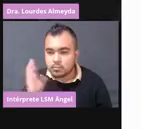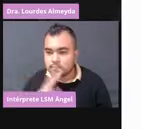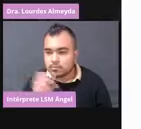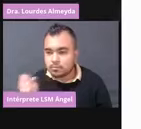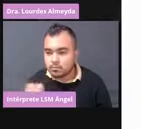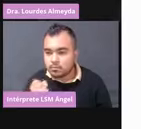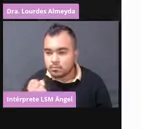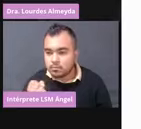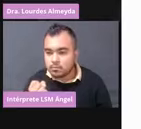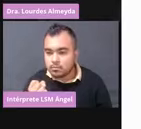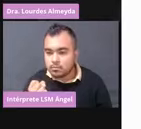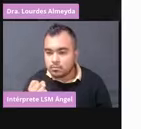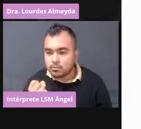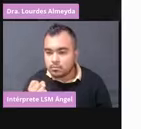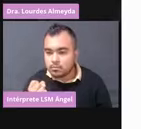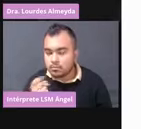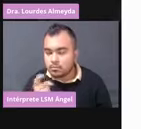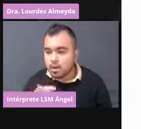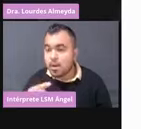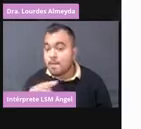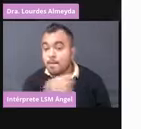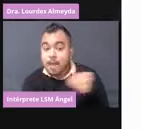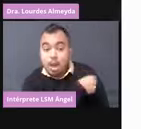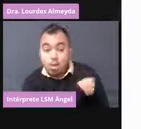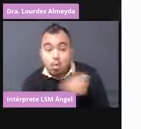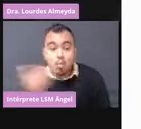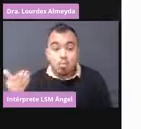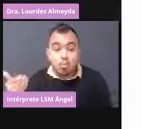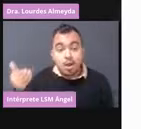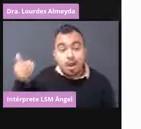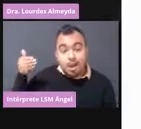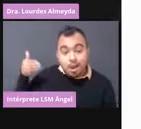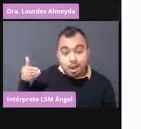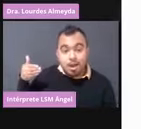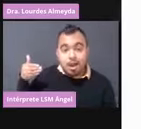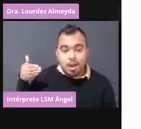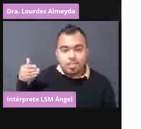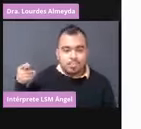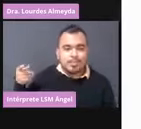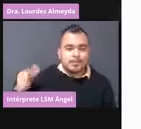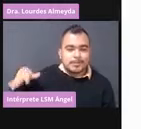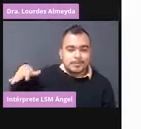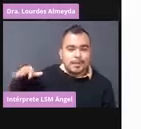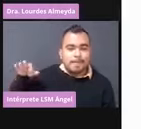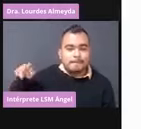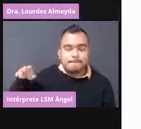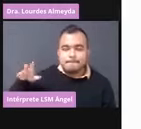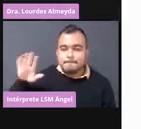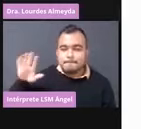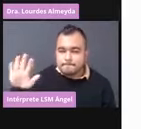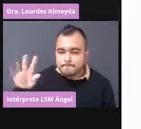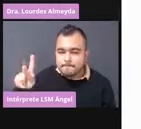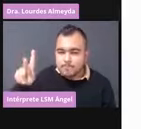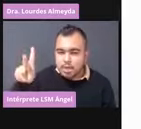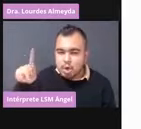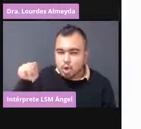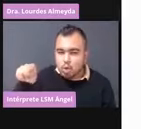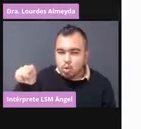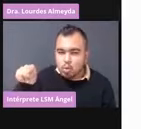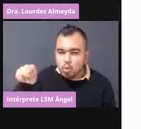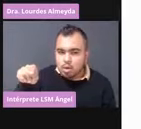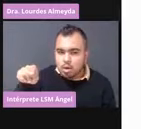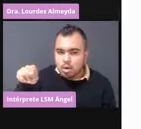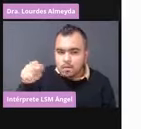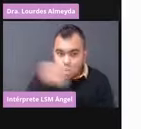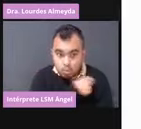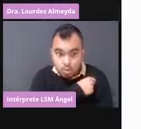¿En la vacuna anterior no? No, en la Pfizer no, pero en esta vacuna sí puede vacunarse.